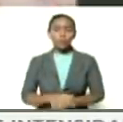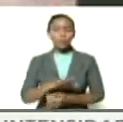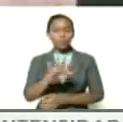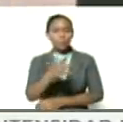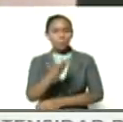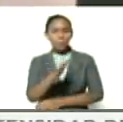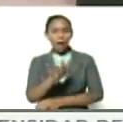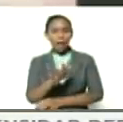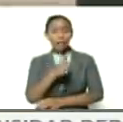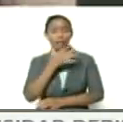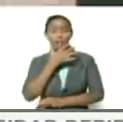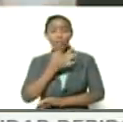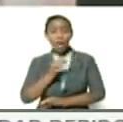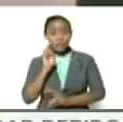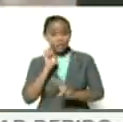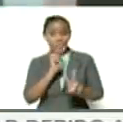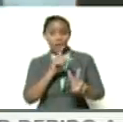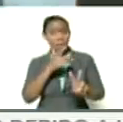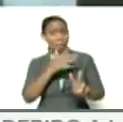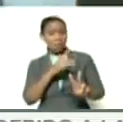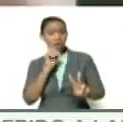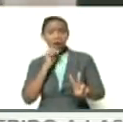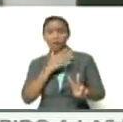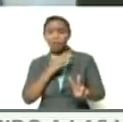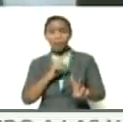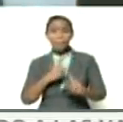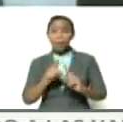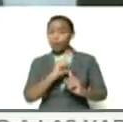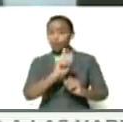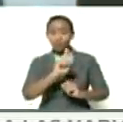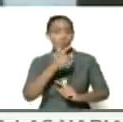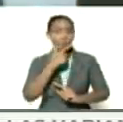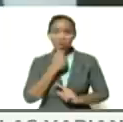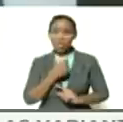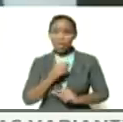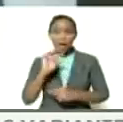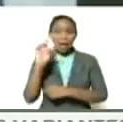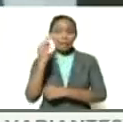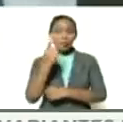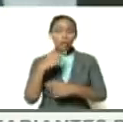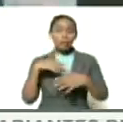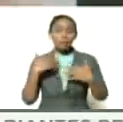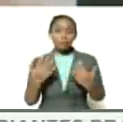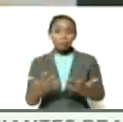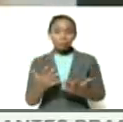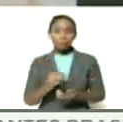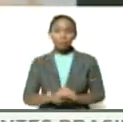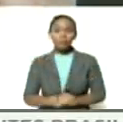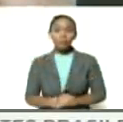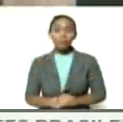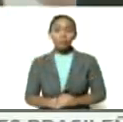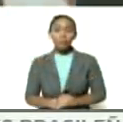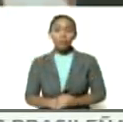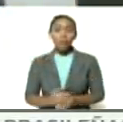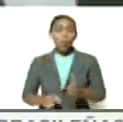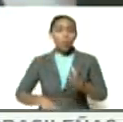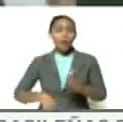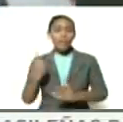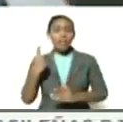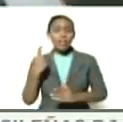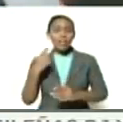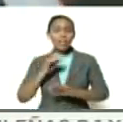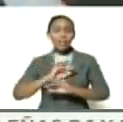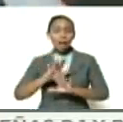parece sencillo parece obvio pero no lo es y la segunda presidente es una vez reconocida la